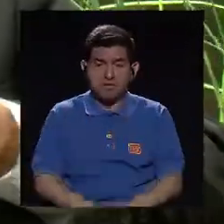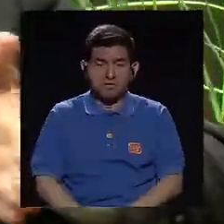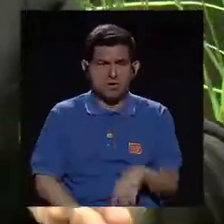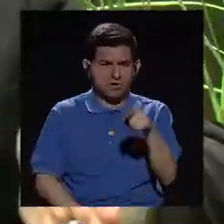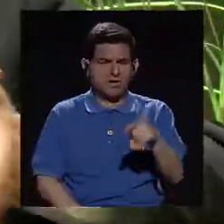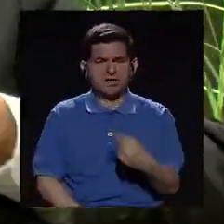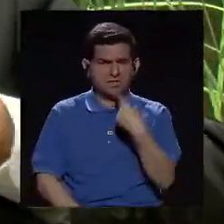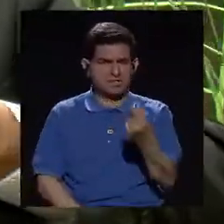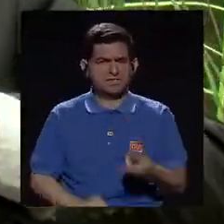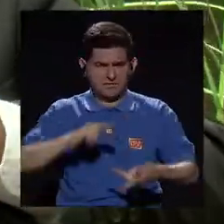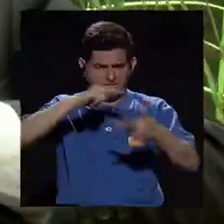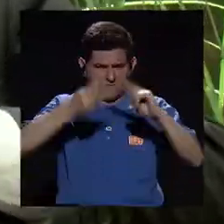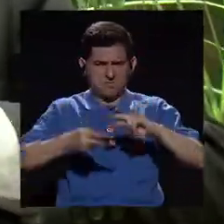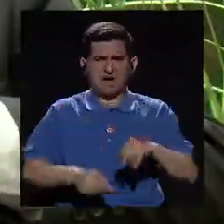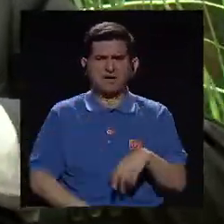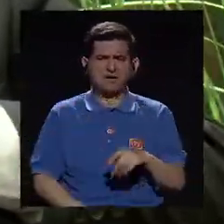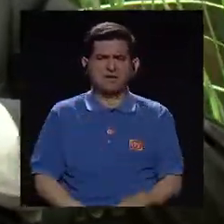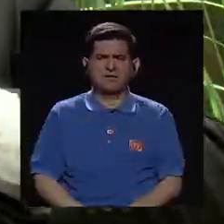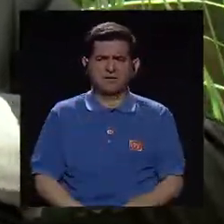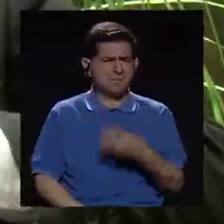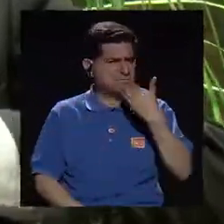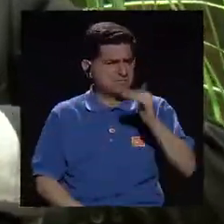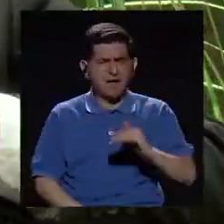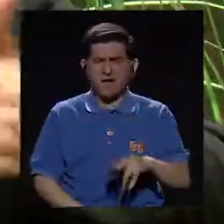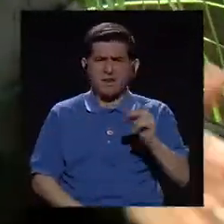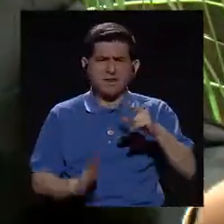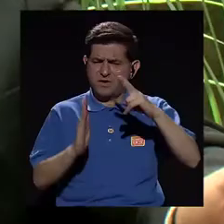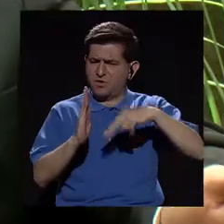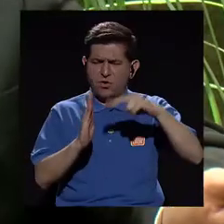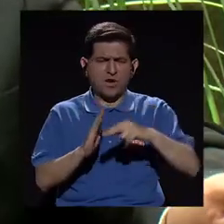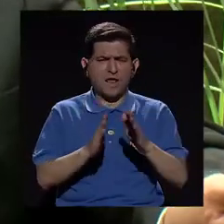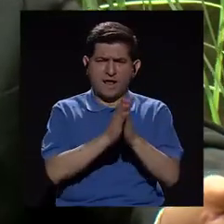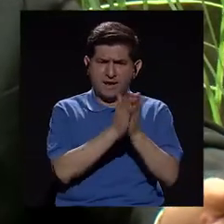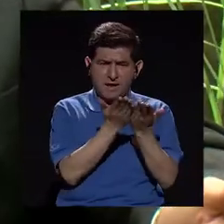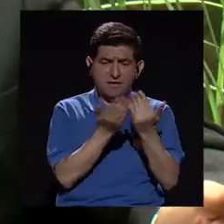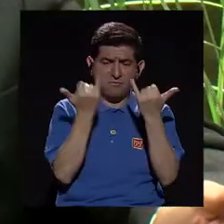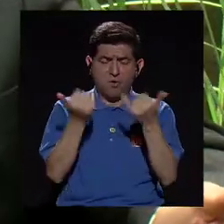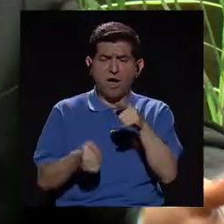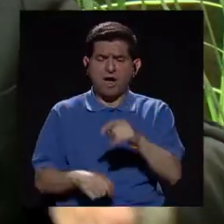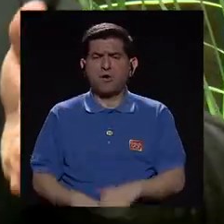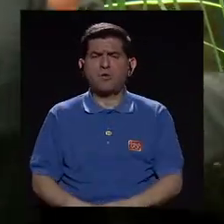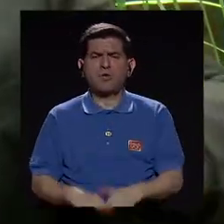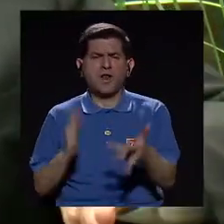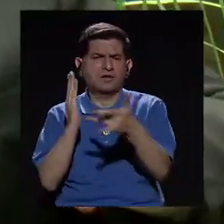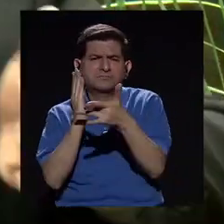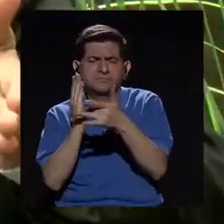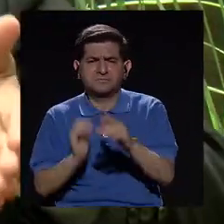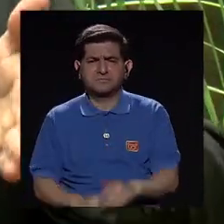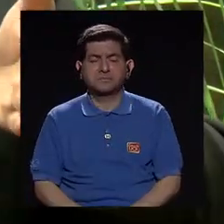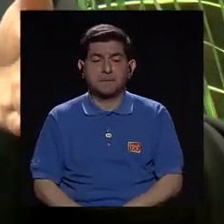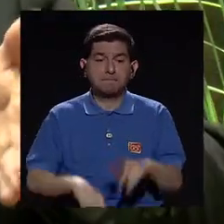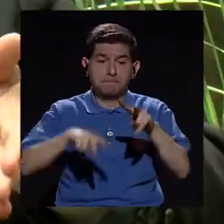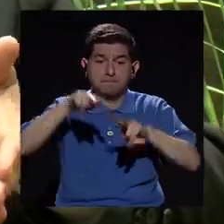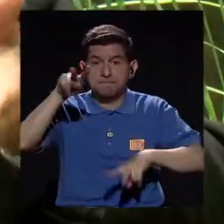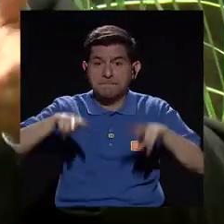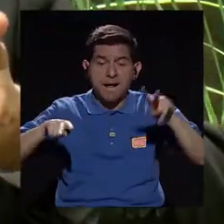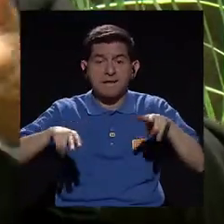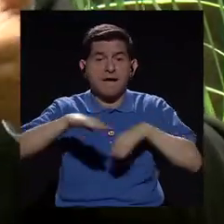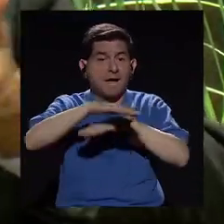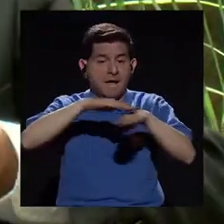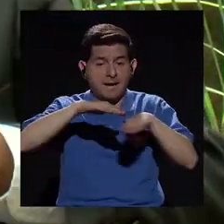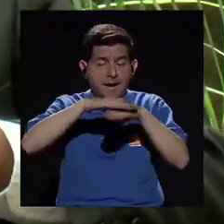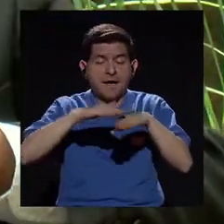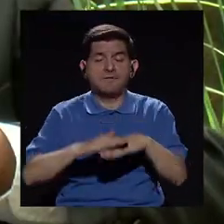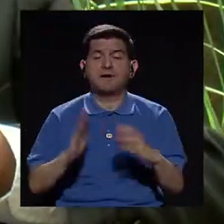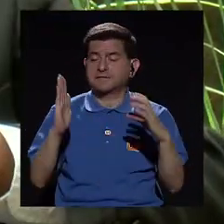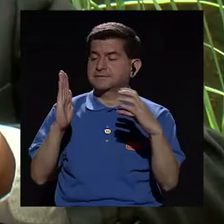contrapone, dice, qué barbaridad, no se está leyendo en libro, sino que se está leyendo en estos dispositivos. No, lo que está variando es el